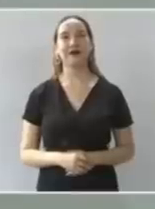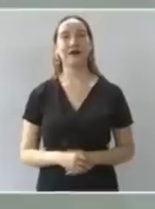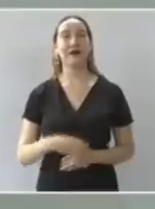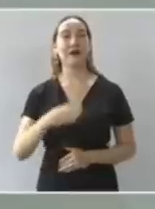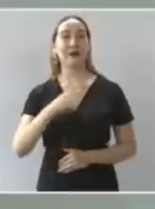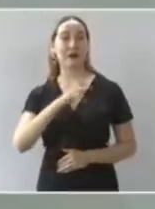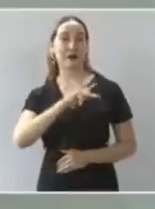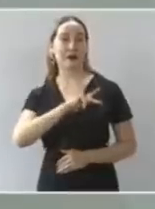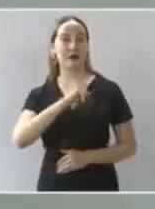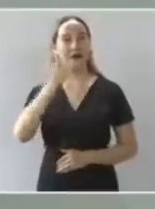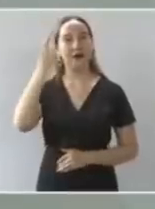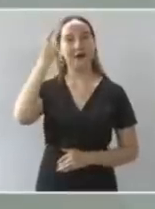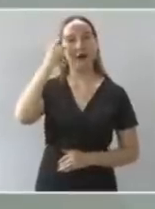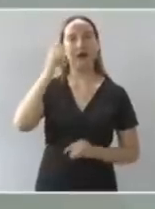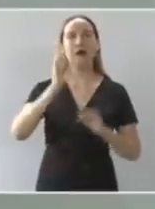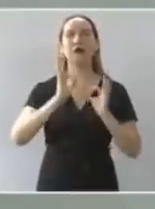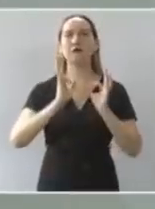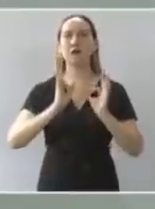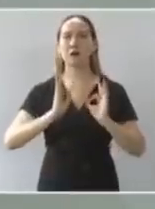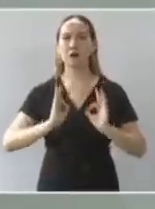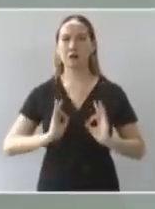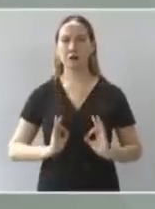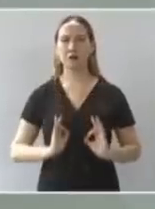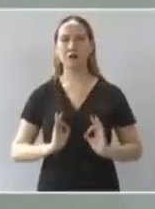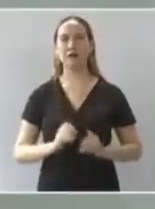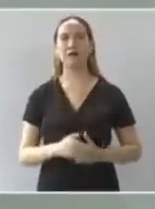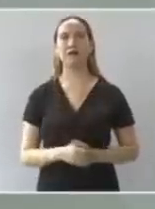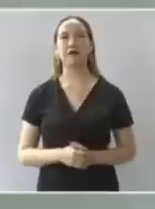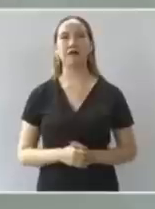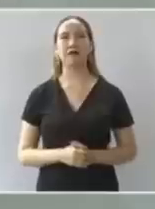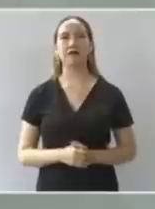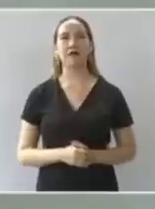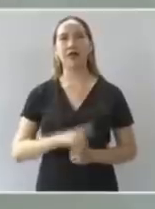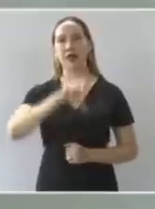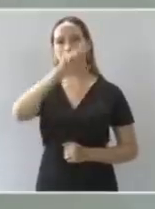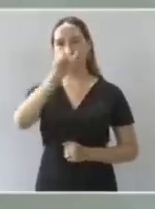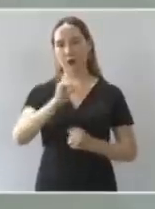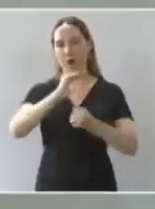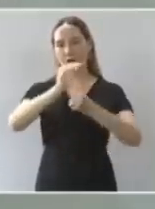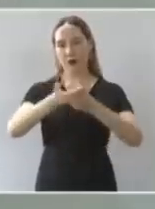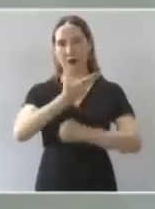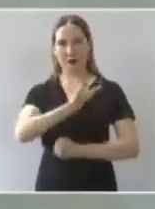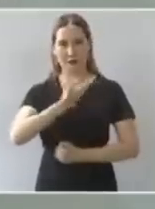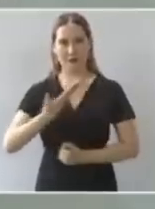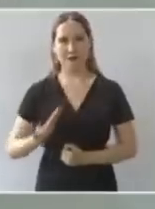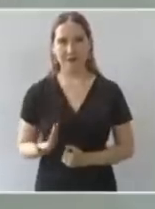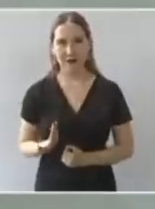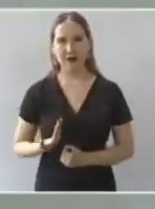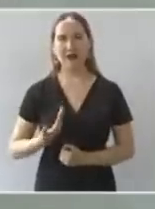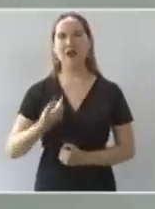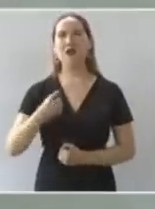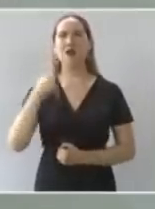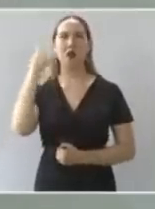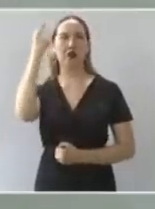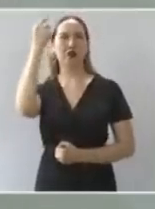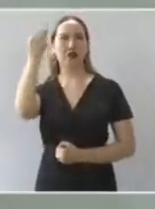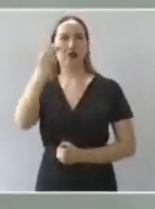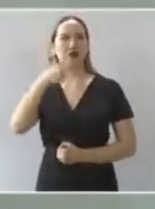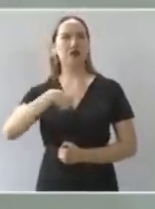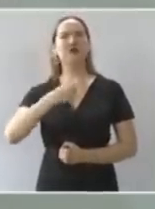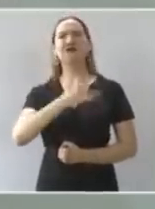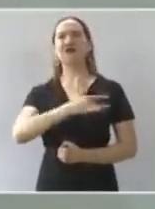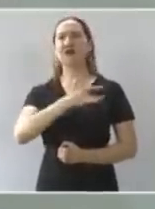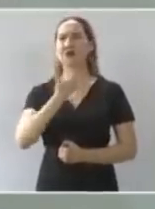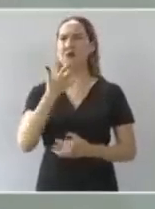porque soy partidario de un gran dirigente, de un gran